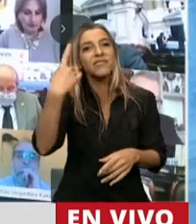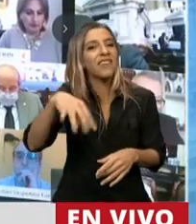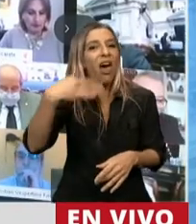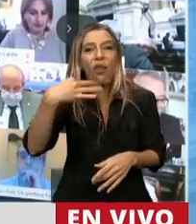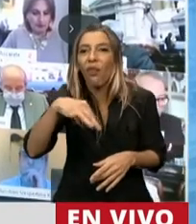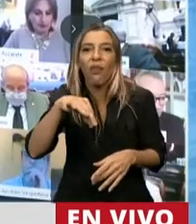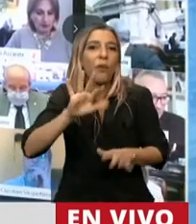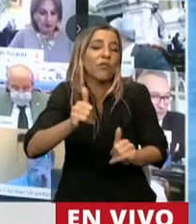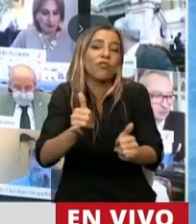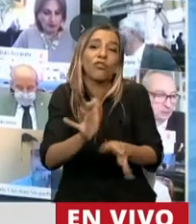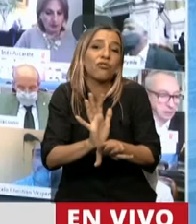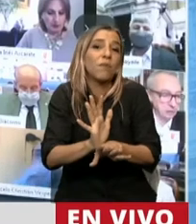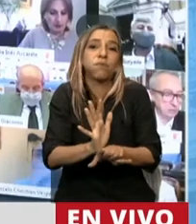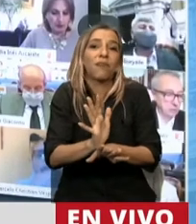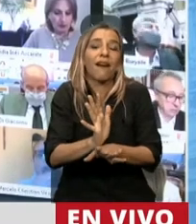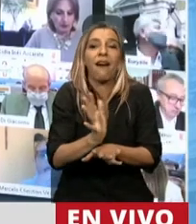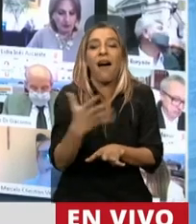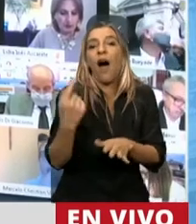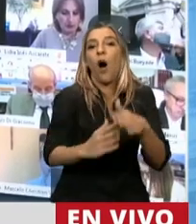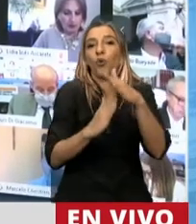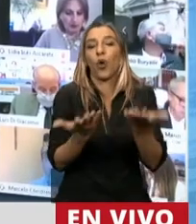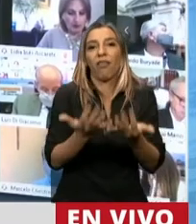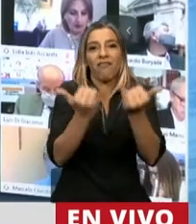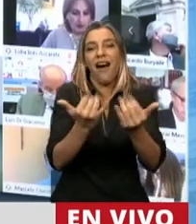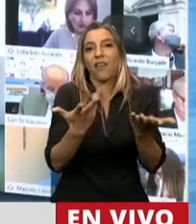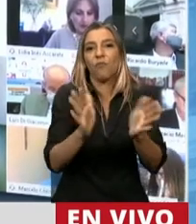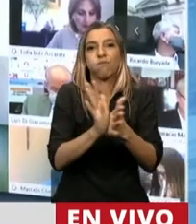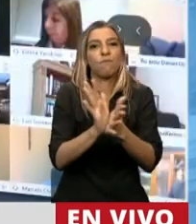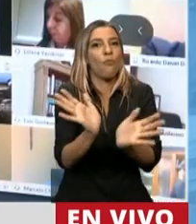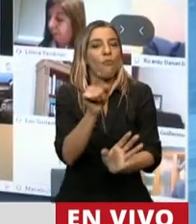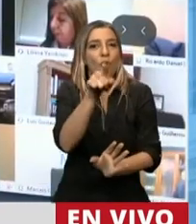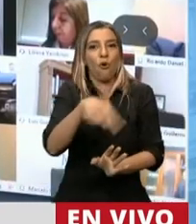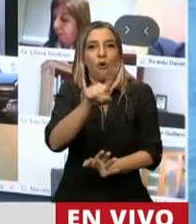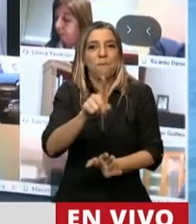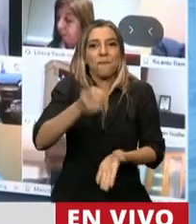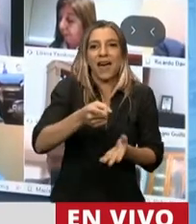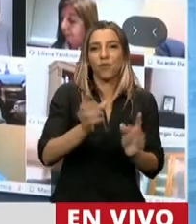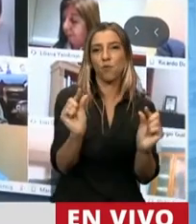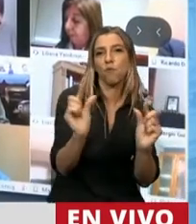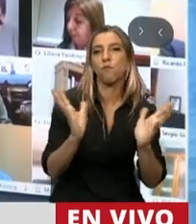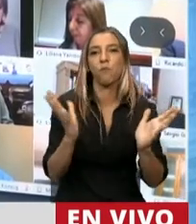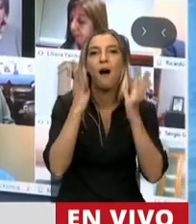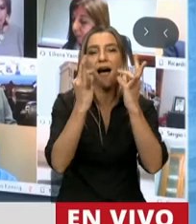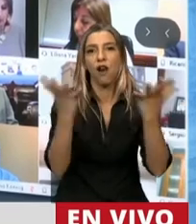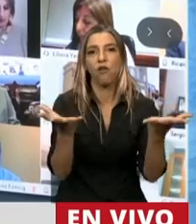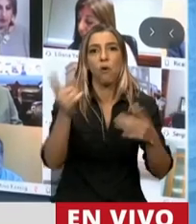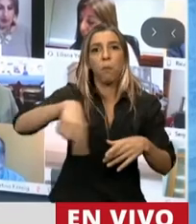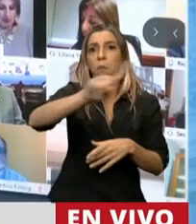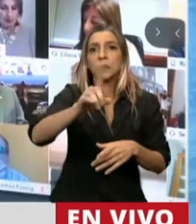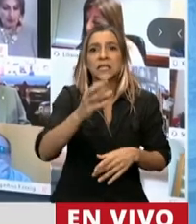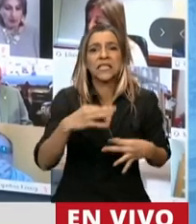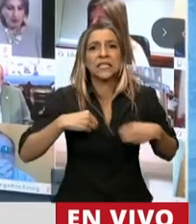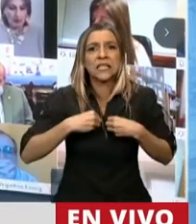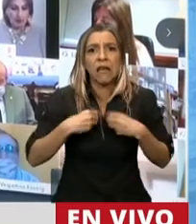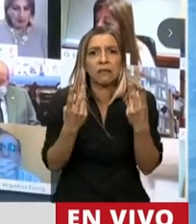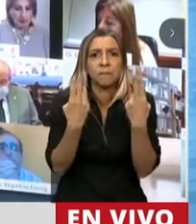autoridad. restituirle autoridad al policía para que no se sienta inhibido en